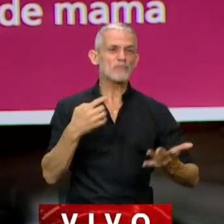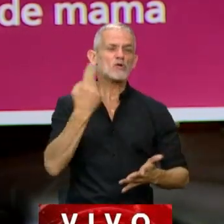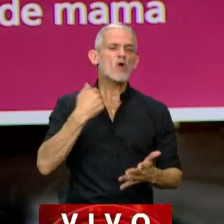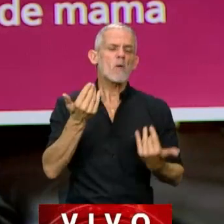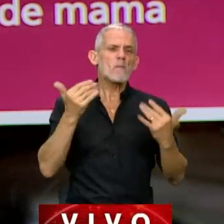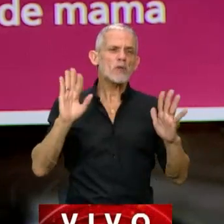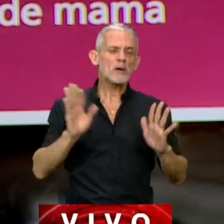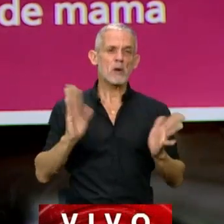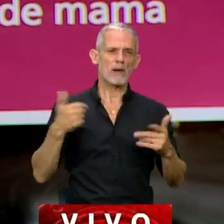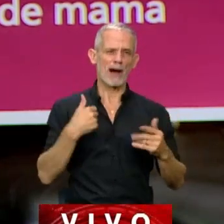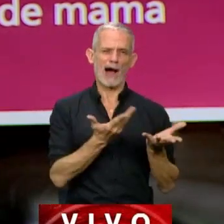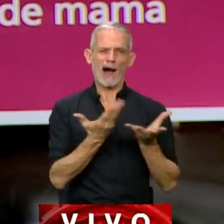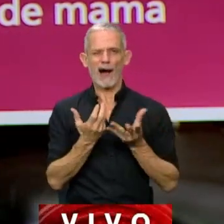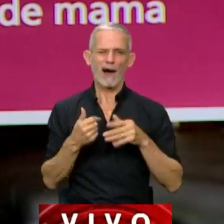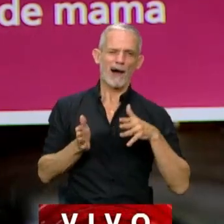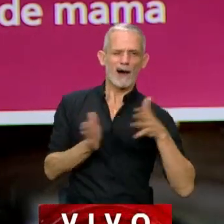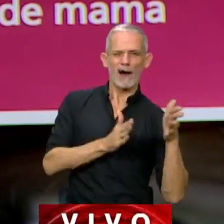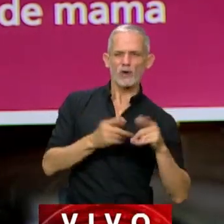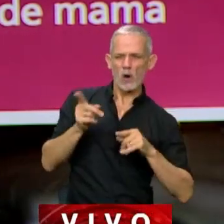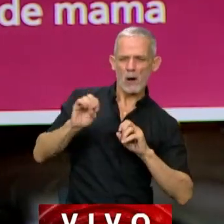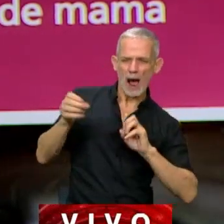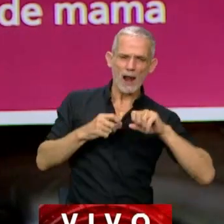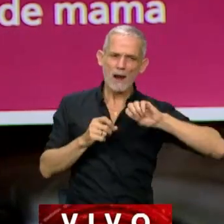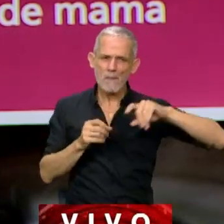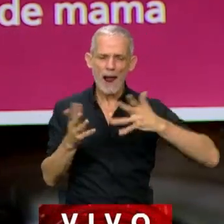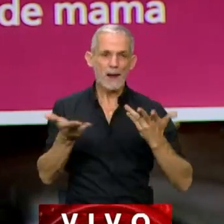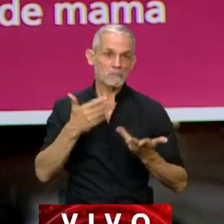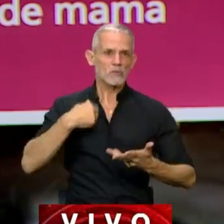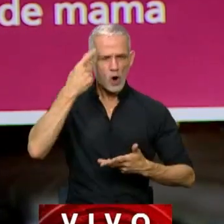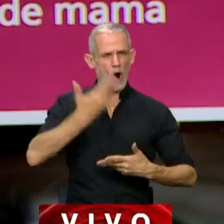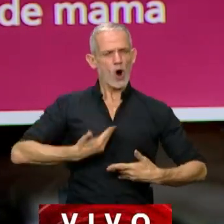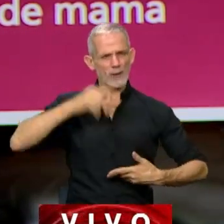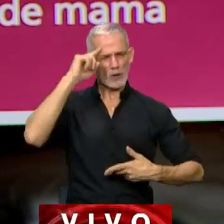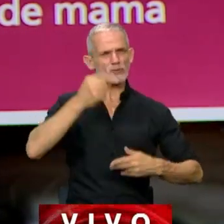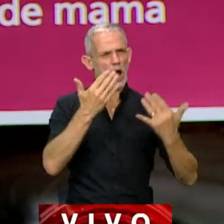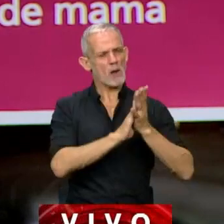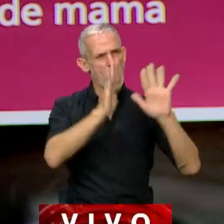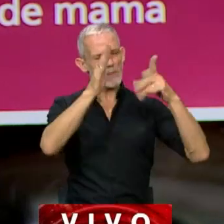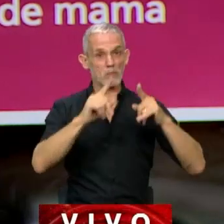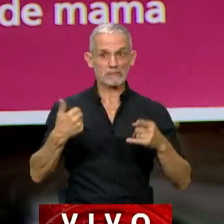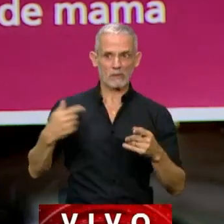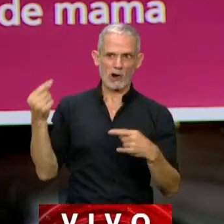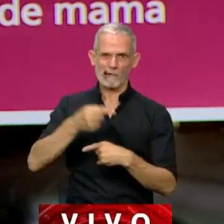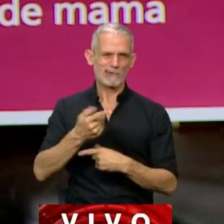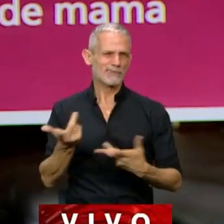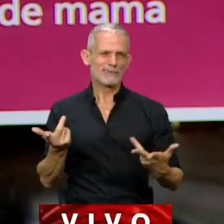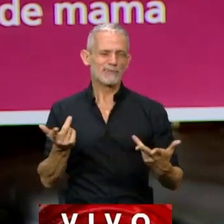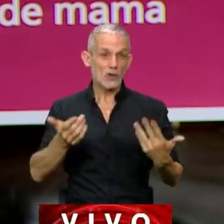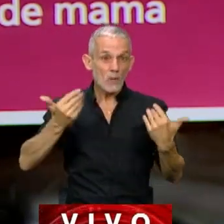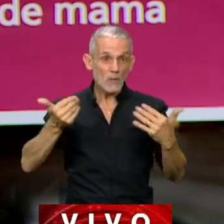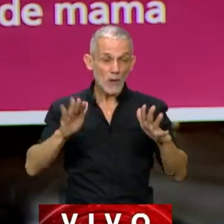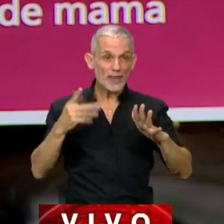podrá llevar el agua para un lado, nosotros podemos reivindicar la decisión política de nuestro gobierno nacional, nos permite que haya